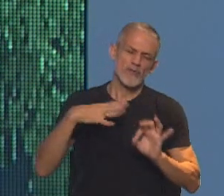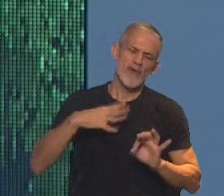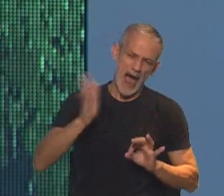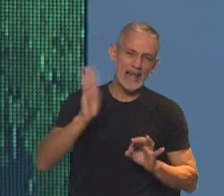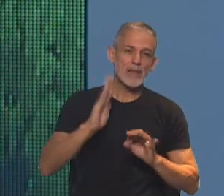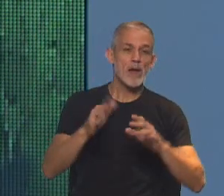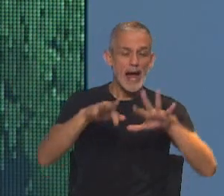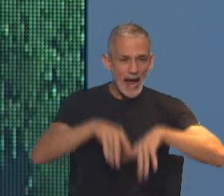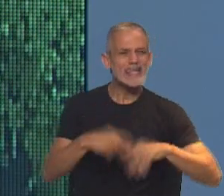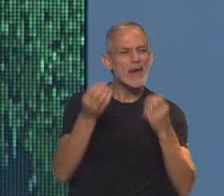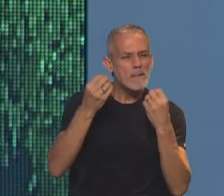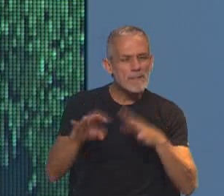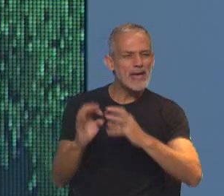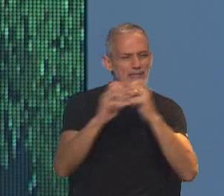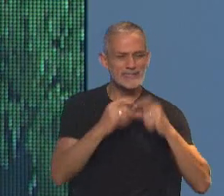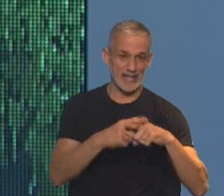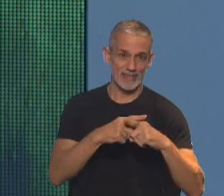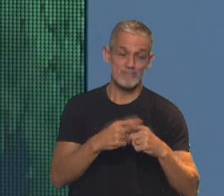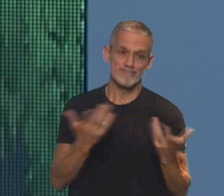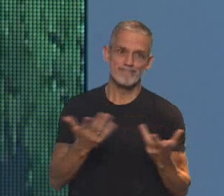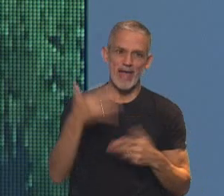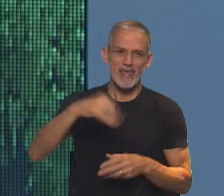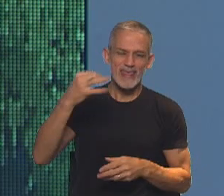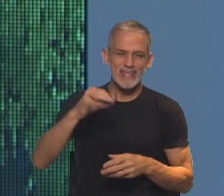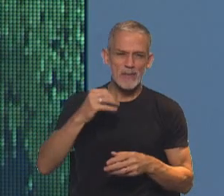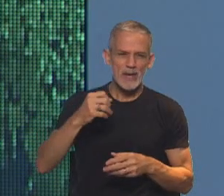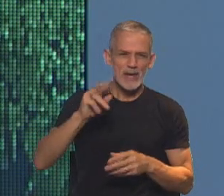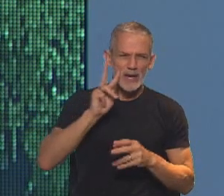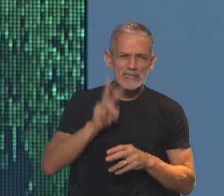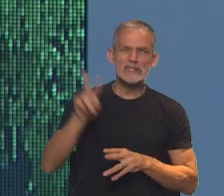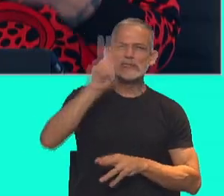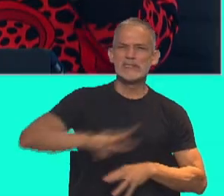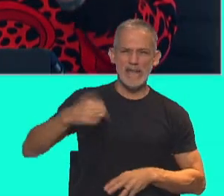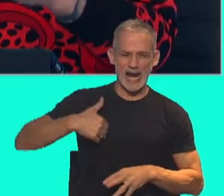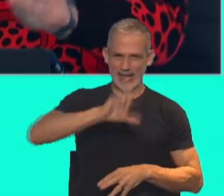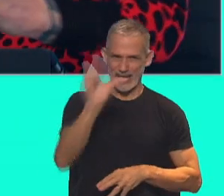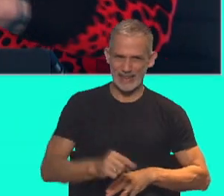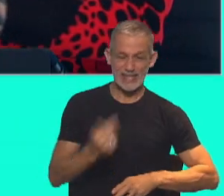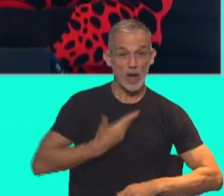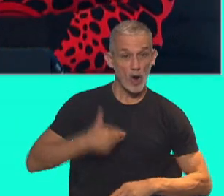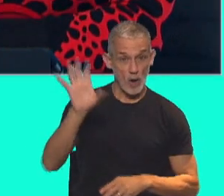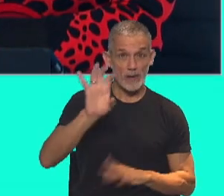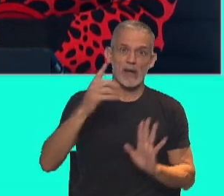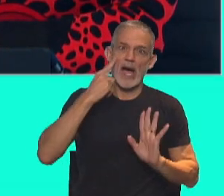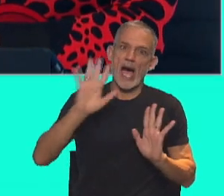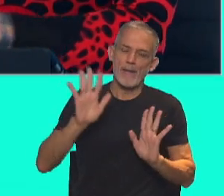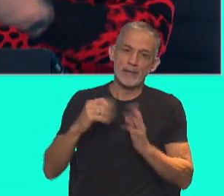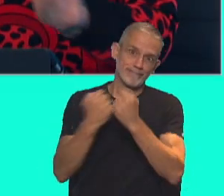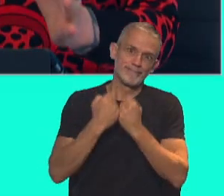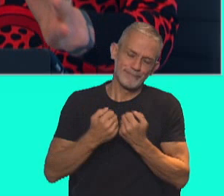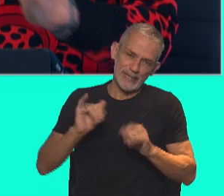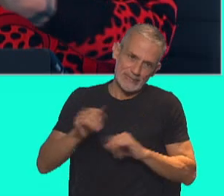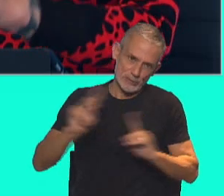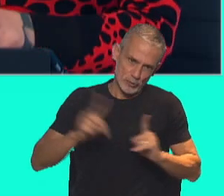de empezar con un debate que dicen tiene que tener una mirada federal. Los gobernadores pretenden, hay que ver si hay consenso